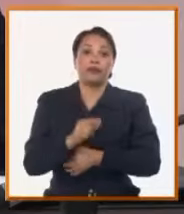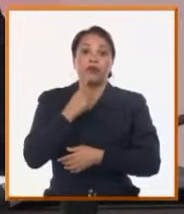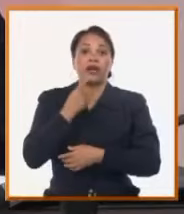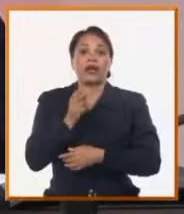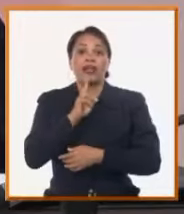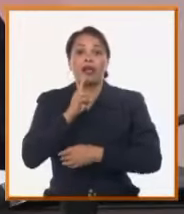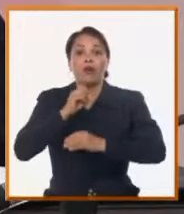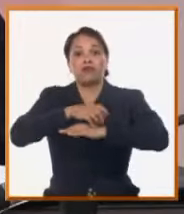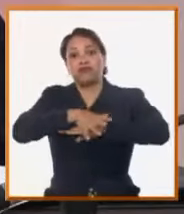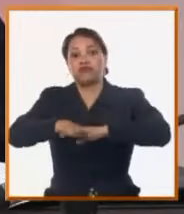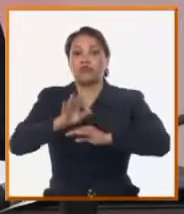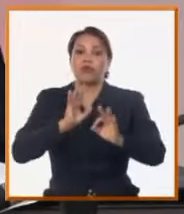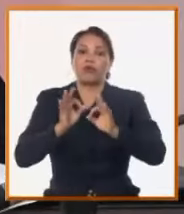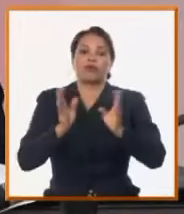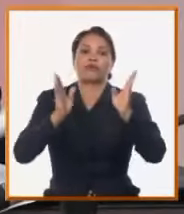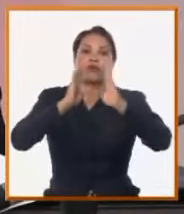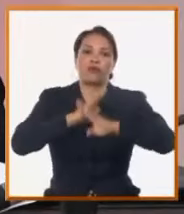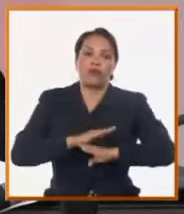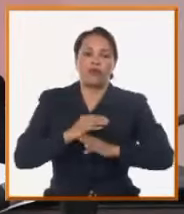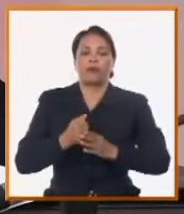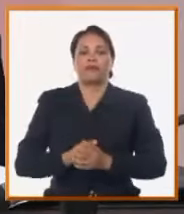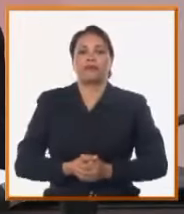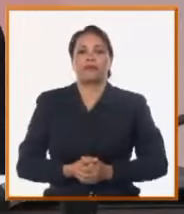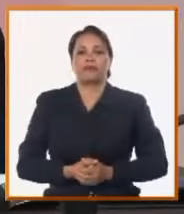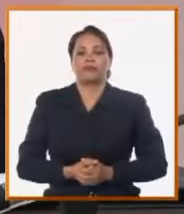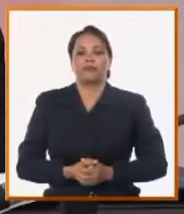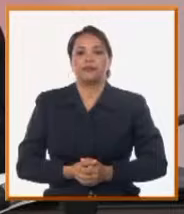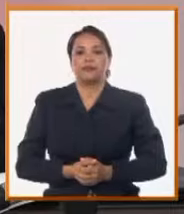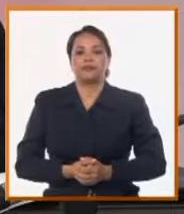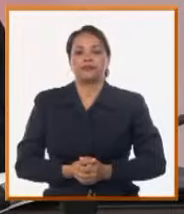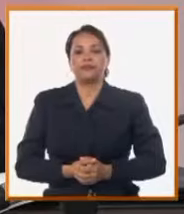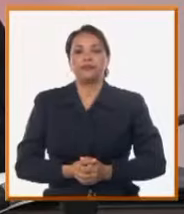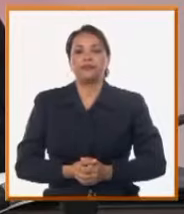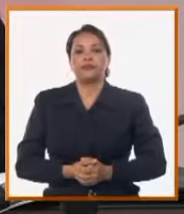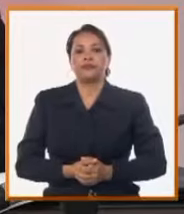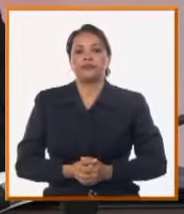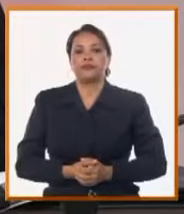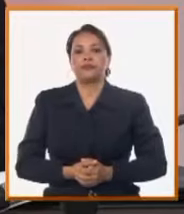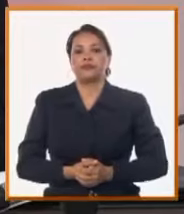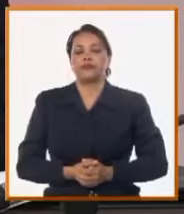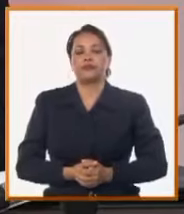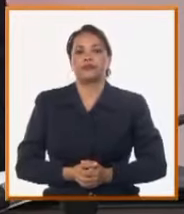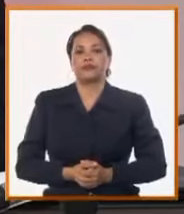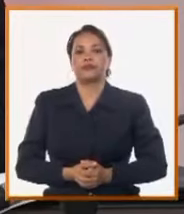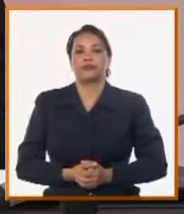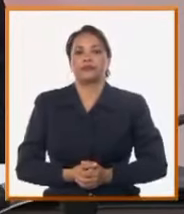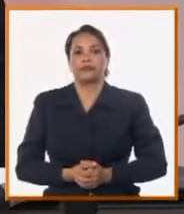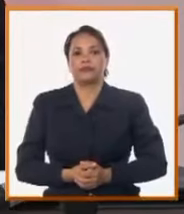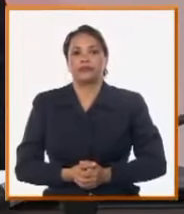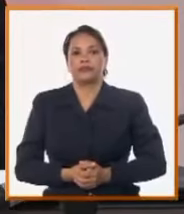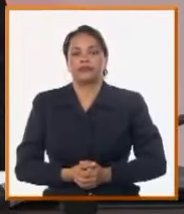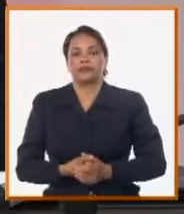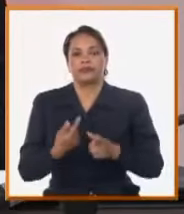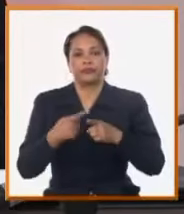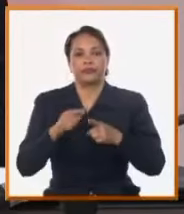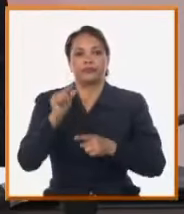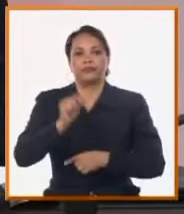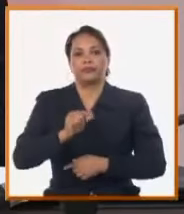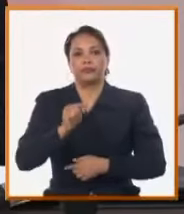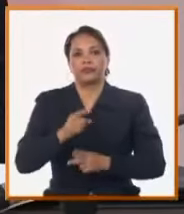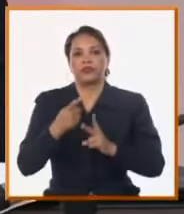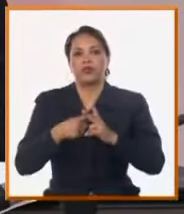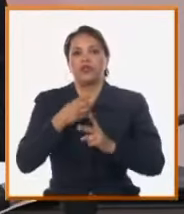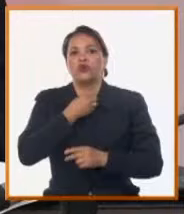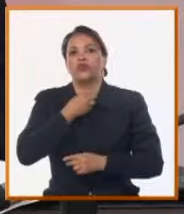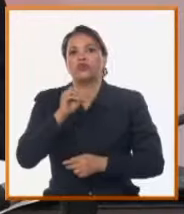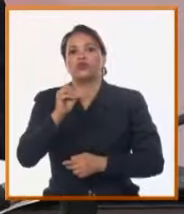agua, los que no cuidan todo el preciado líquido. En otra opinión, esta de Joey, habla